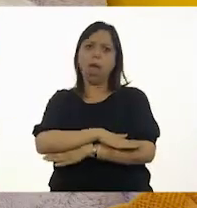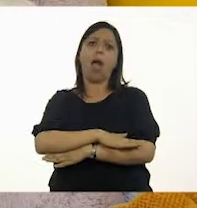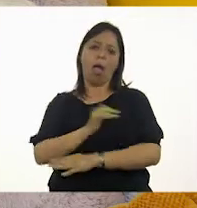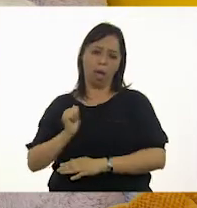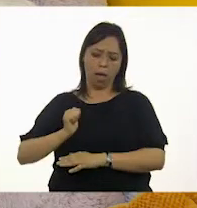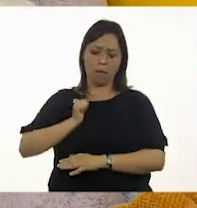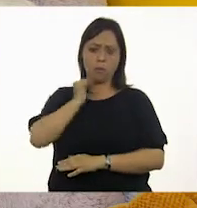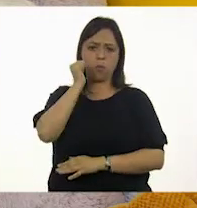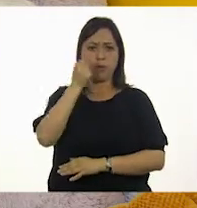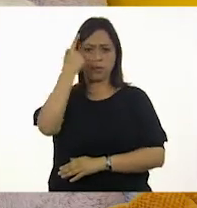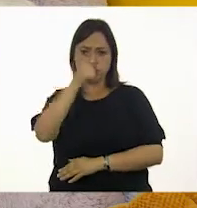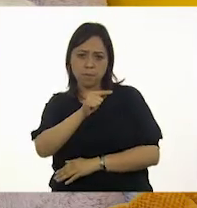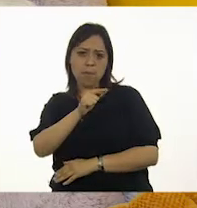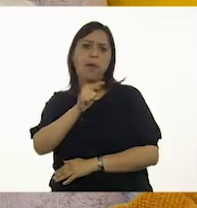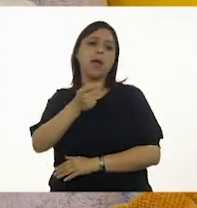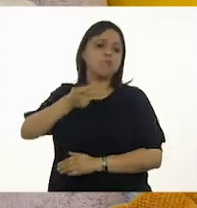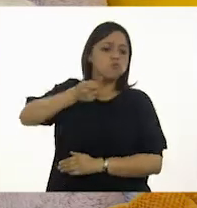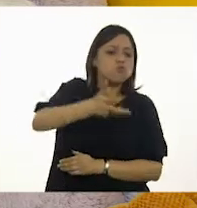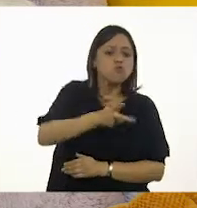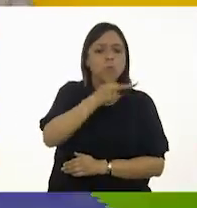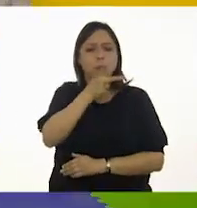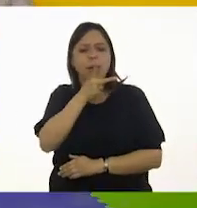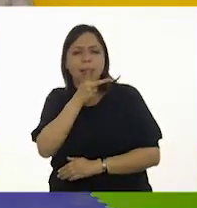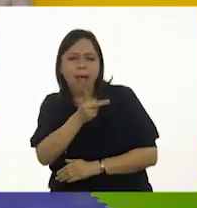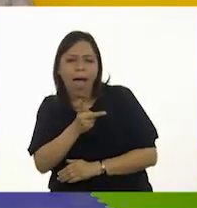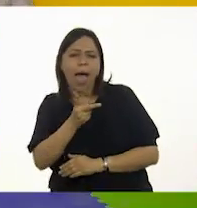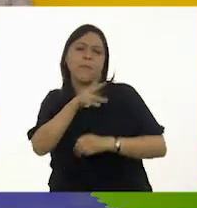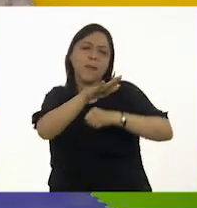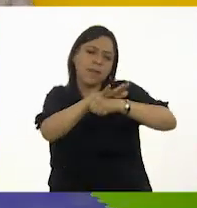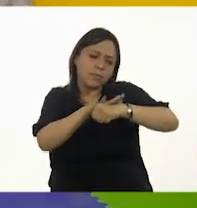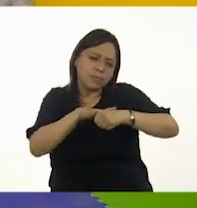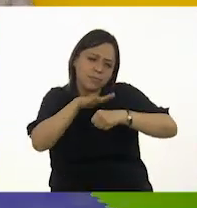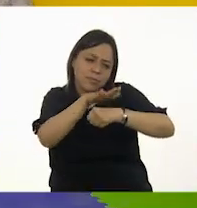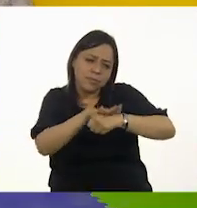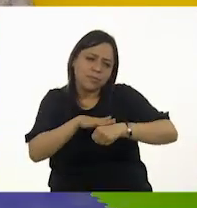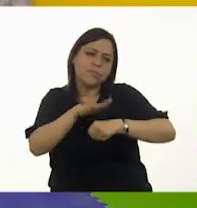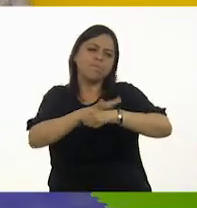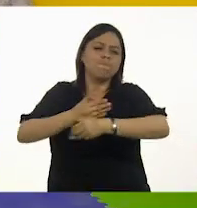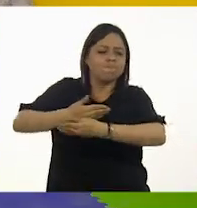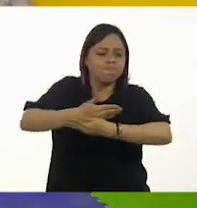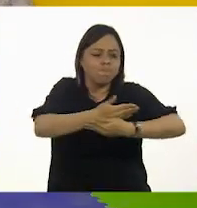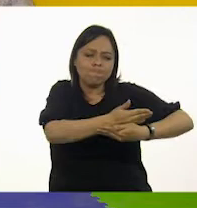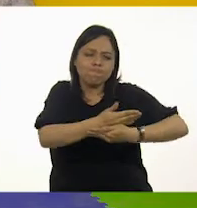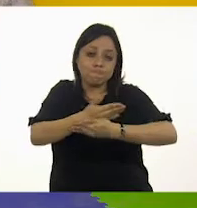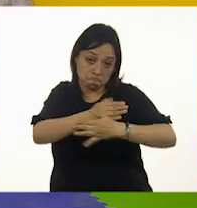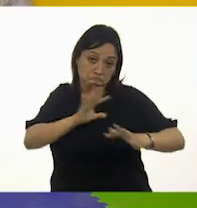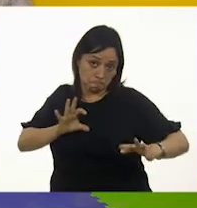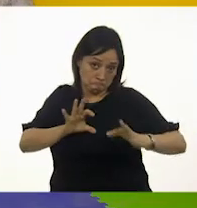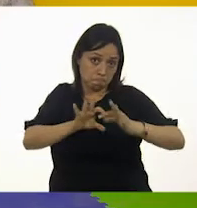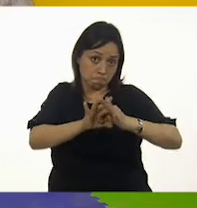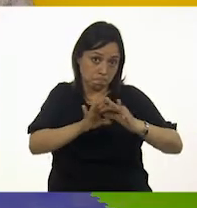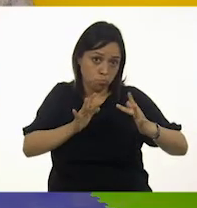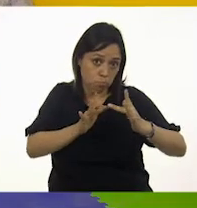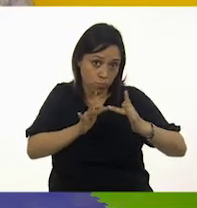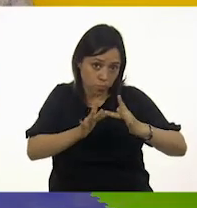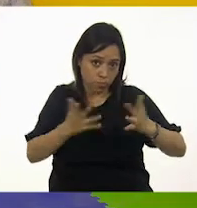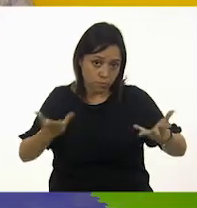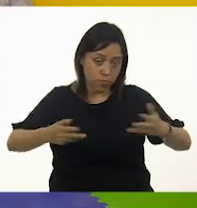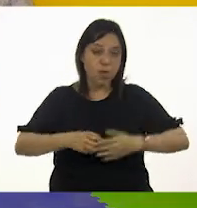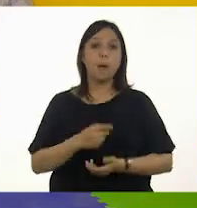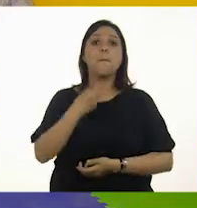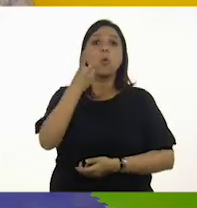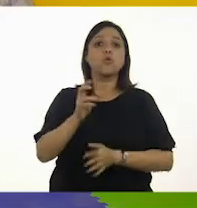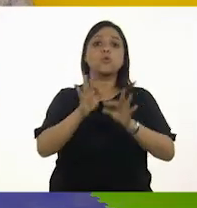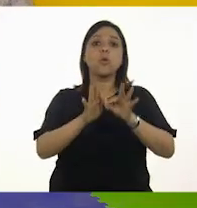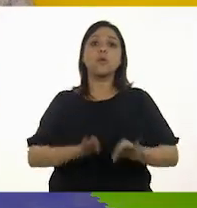hijo mediante palabras, caricias y arrullos. Por eso, es muy importante concientizar la forma en que